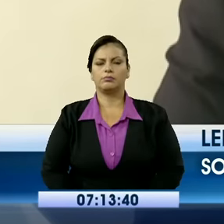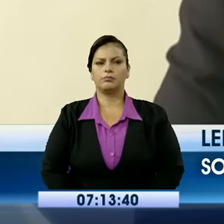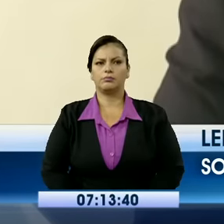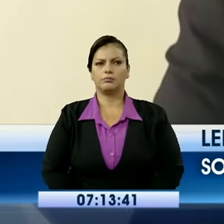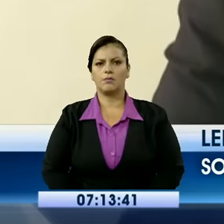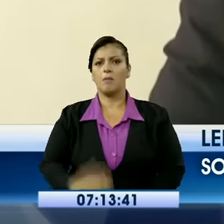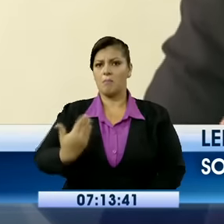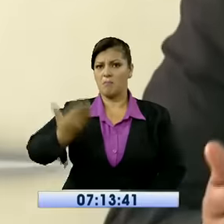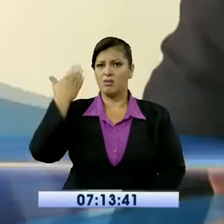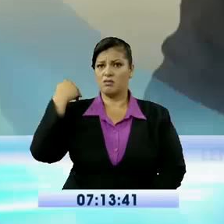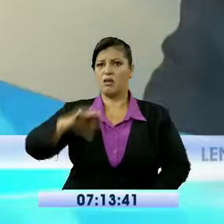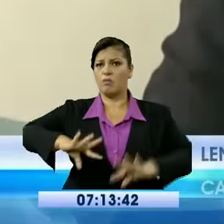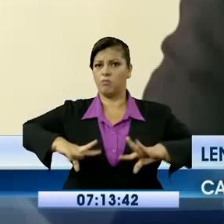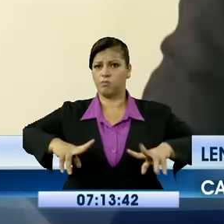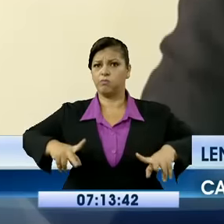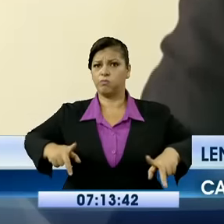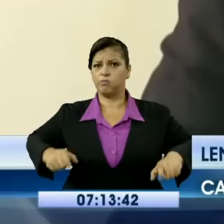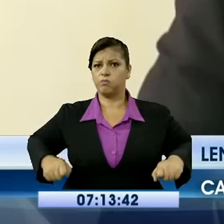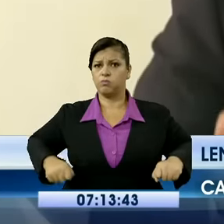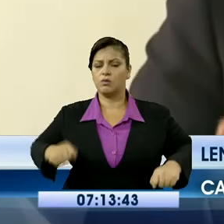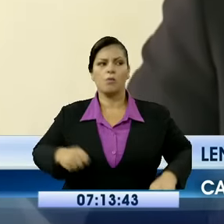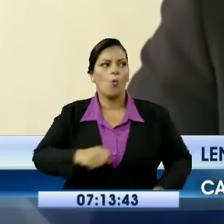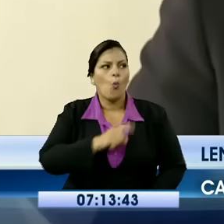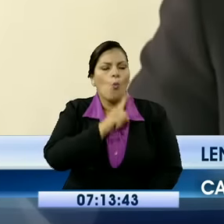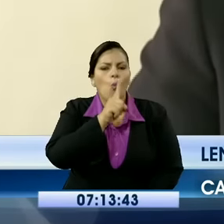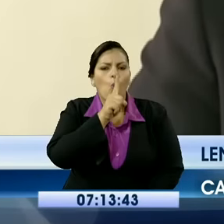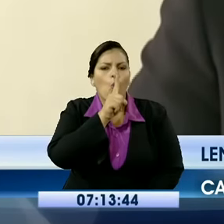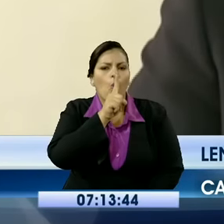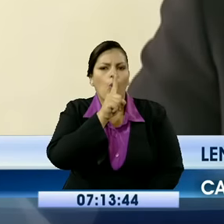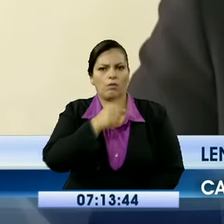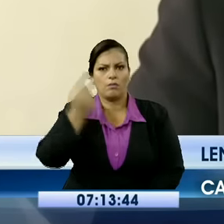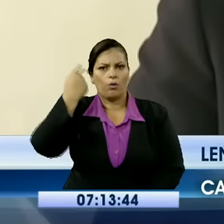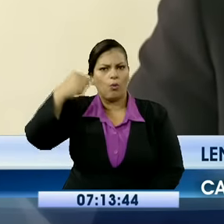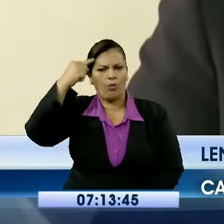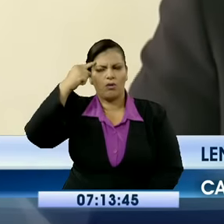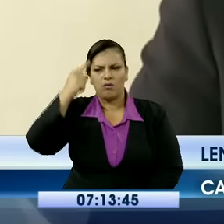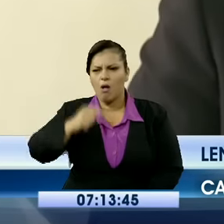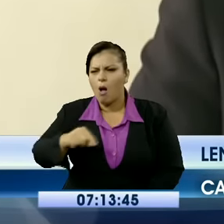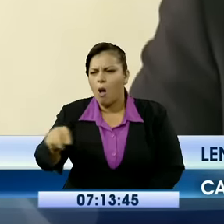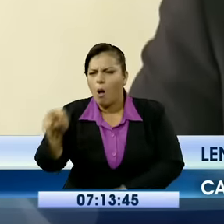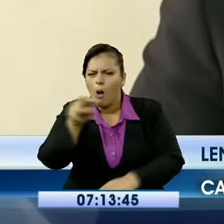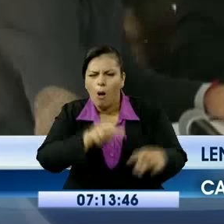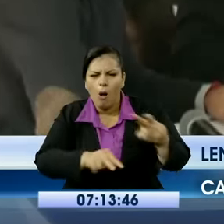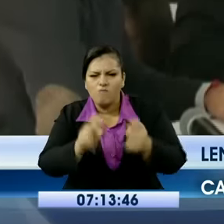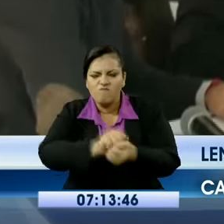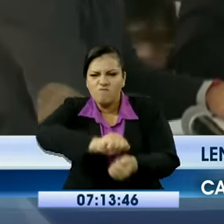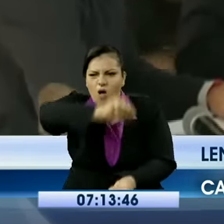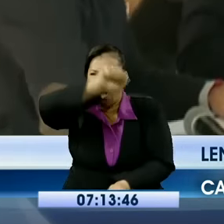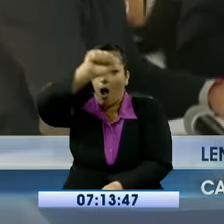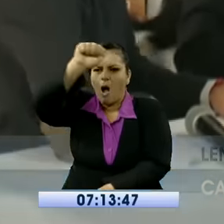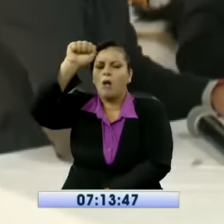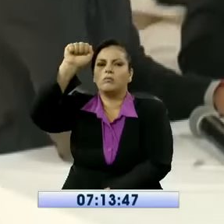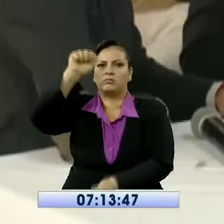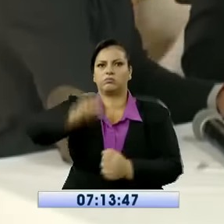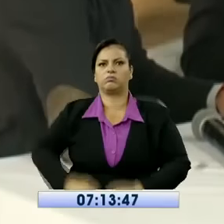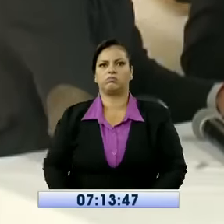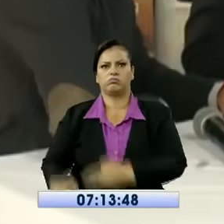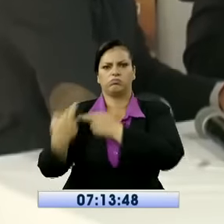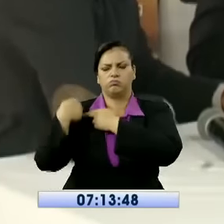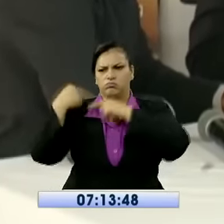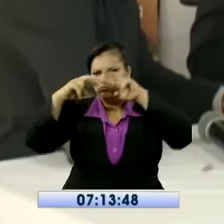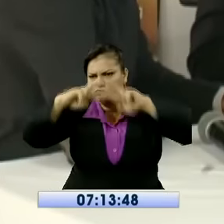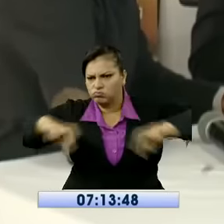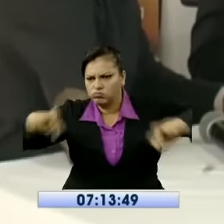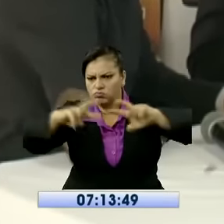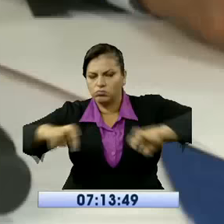corrupción y antes había denuncias, pero por primera vez se decidió investigar. Estas declaraciones las hizo antes